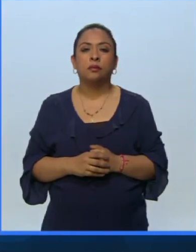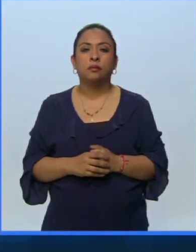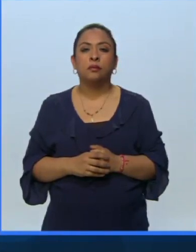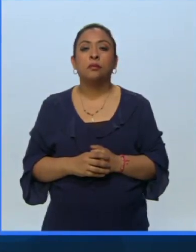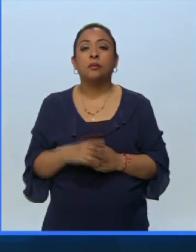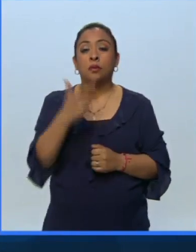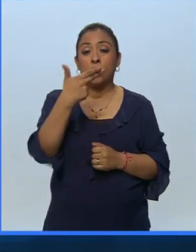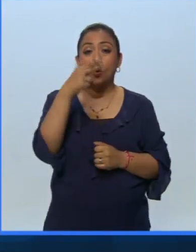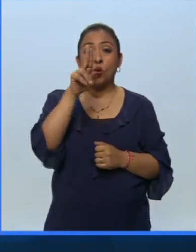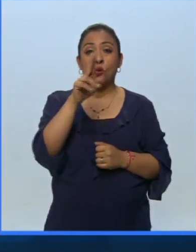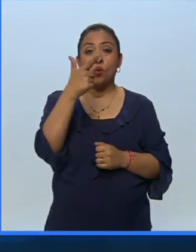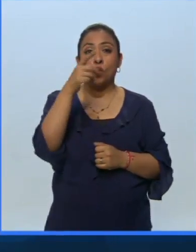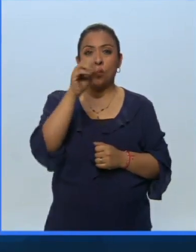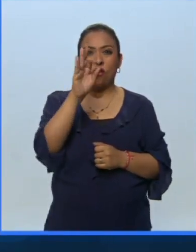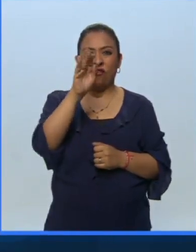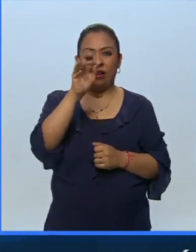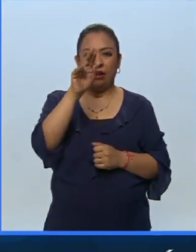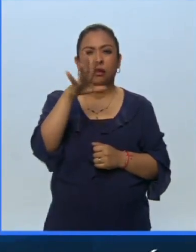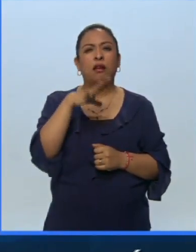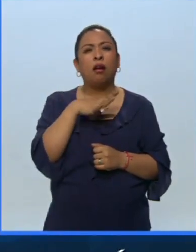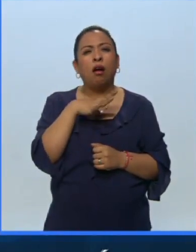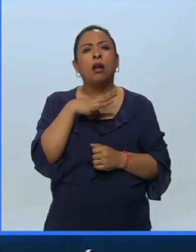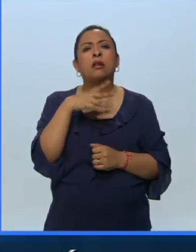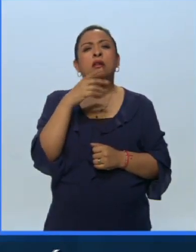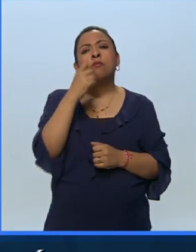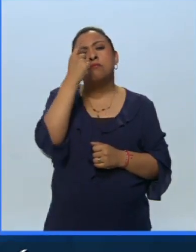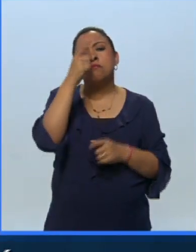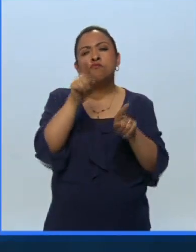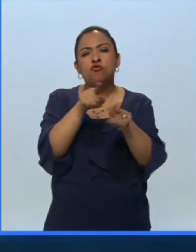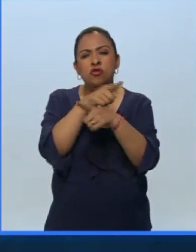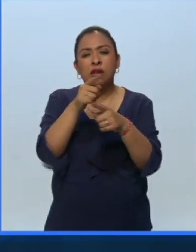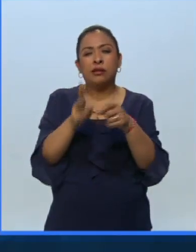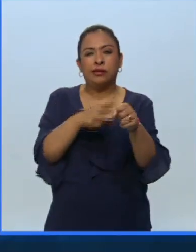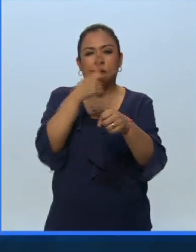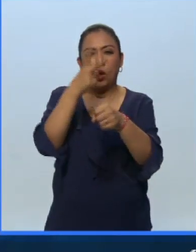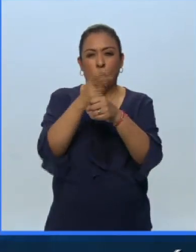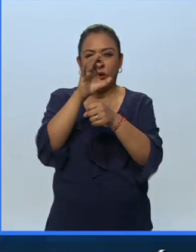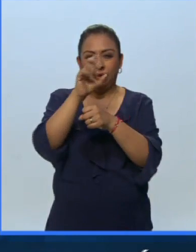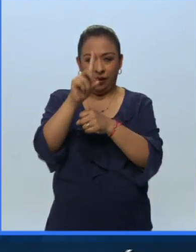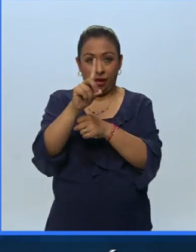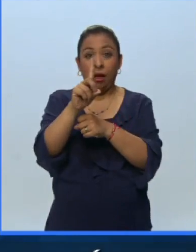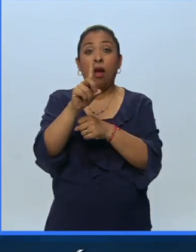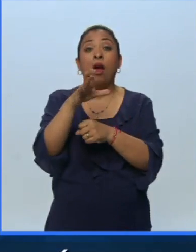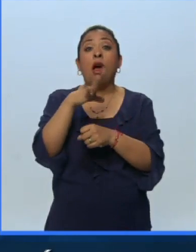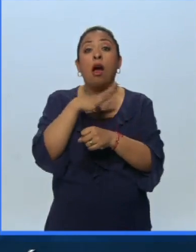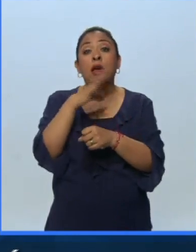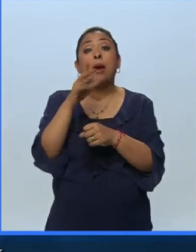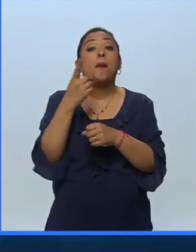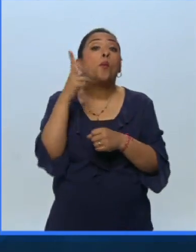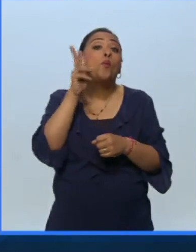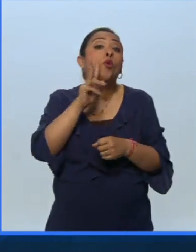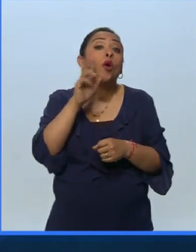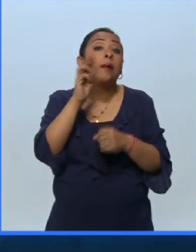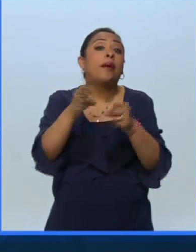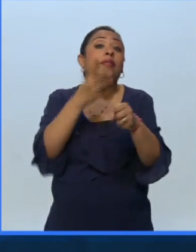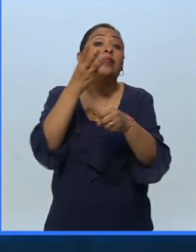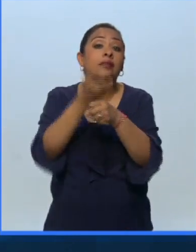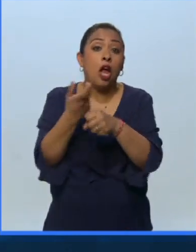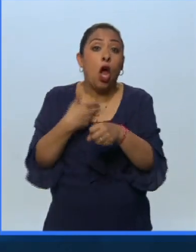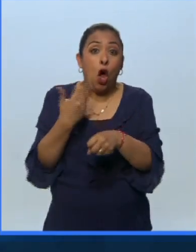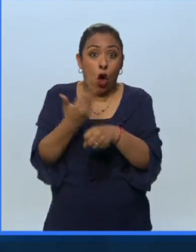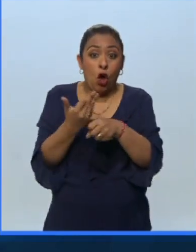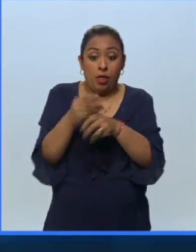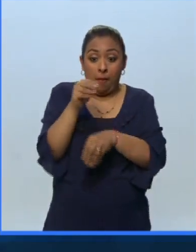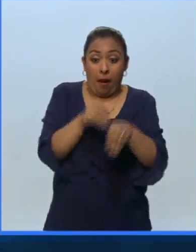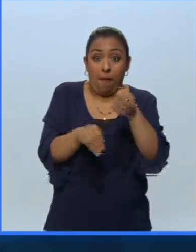Hugo Fernández Cuartet ejecutó piezas de su segunda producción Cosmogram y dio un adelanto de una tercera en la que se encuentra trabajando